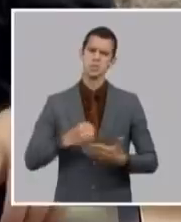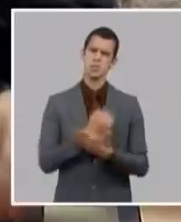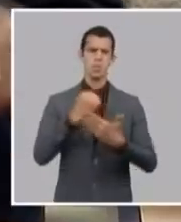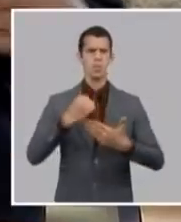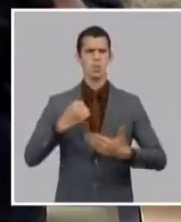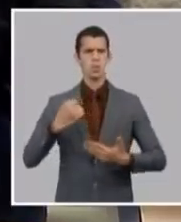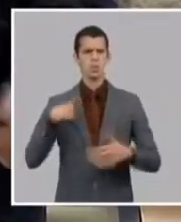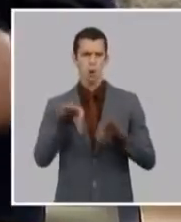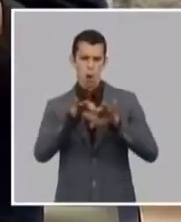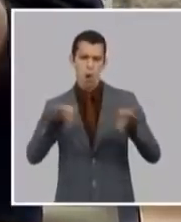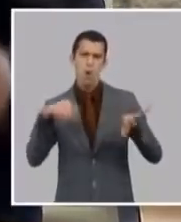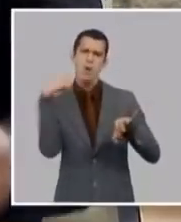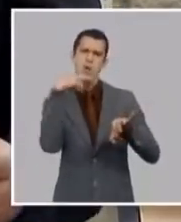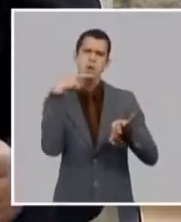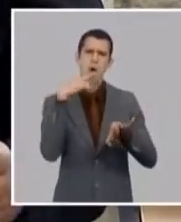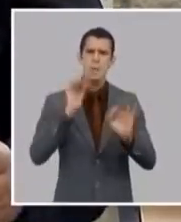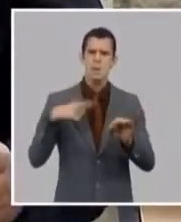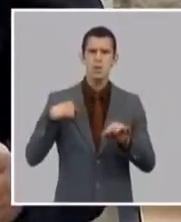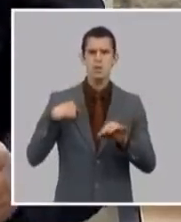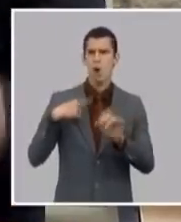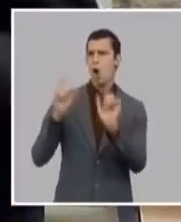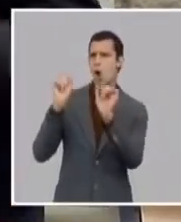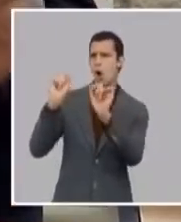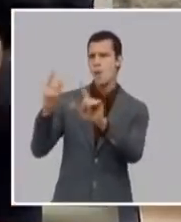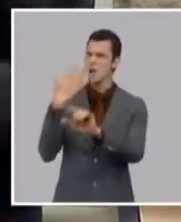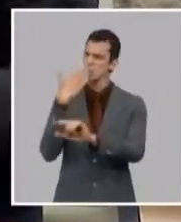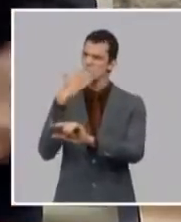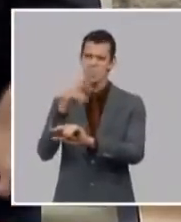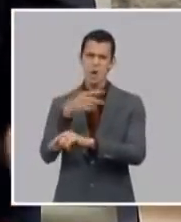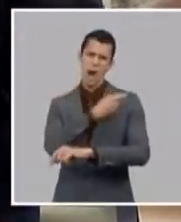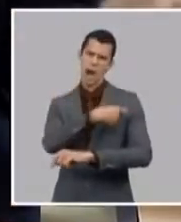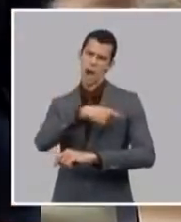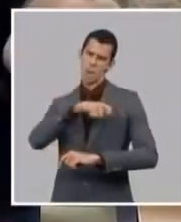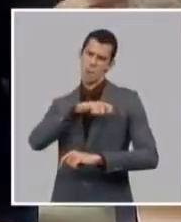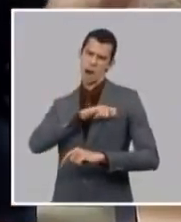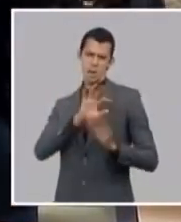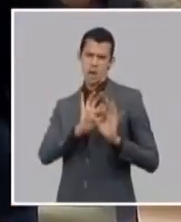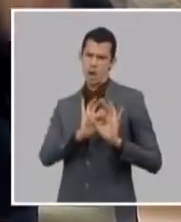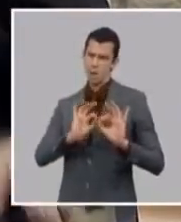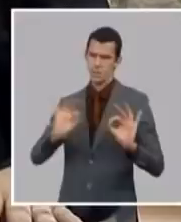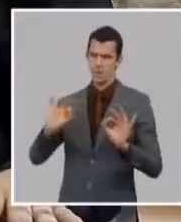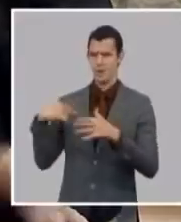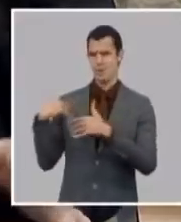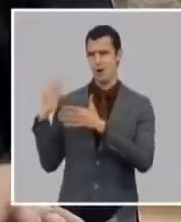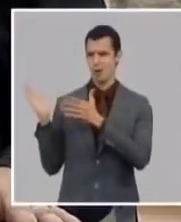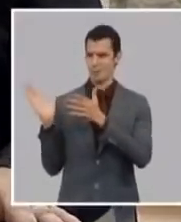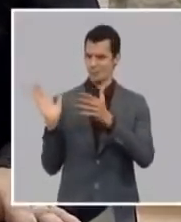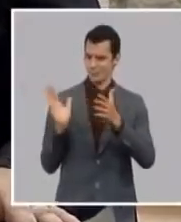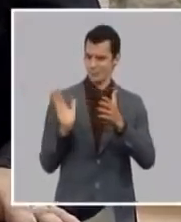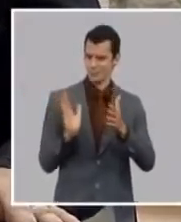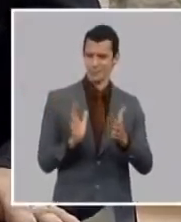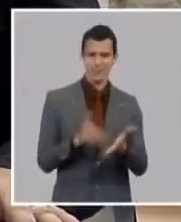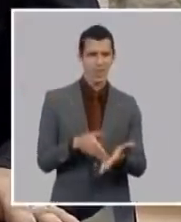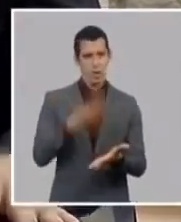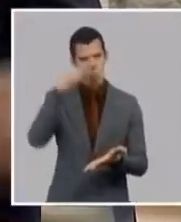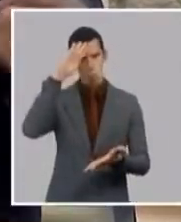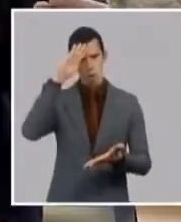todo lo que es embutido este tipo de alimentos si hay unas regulaciones que hay que están están publicadas